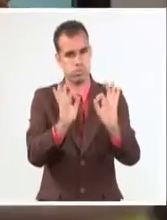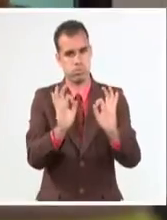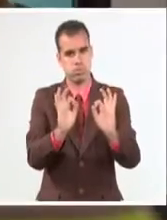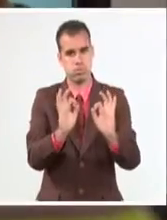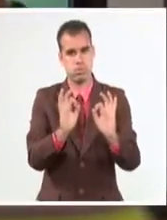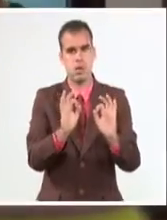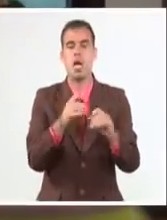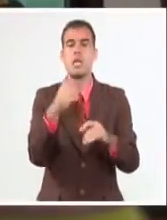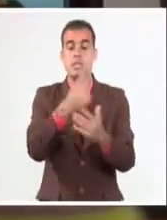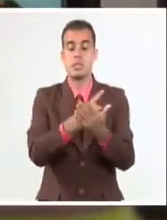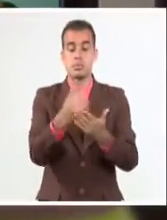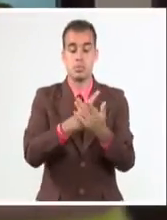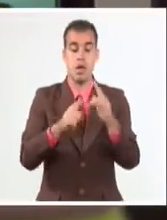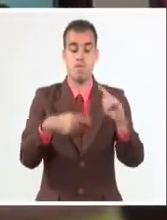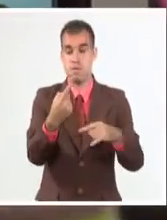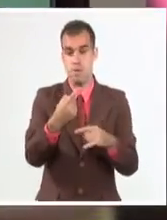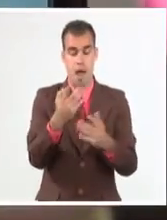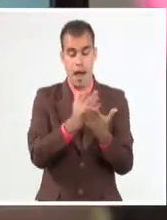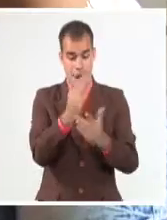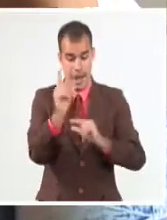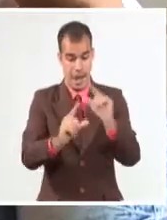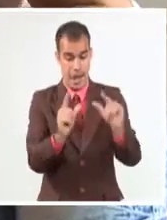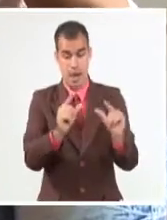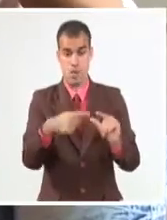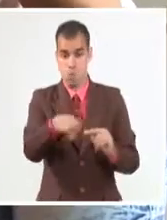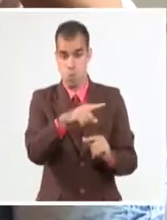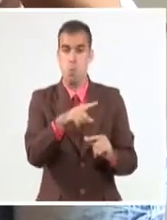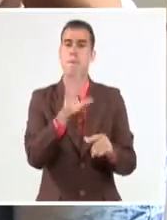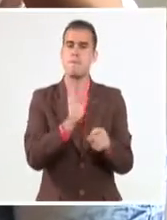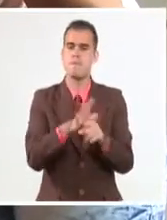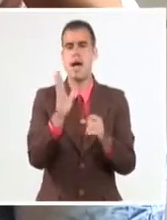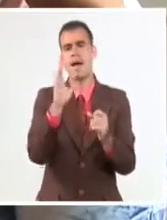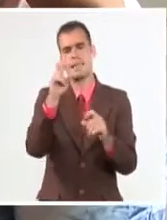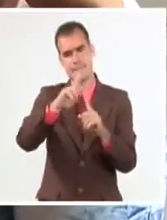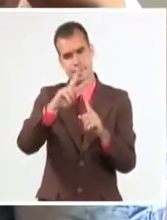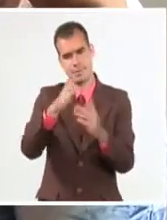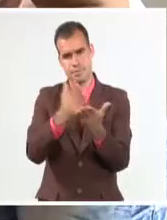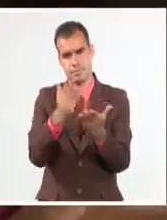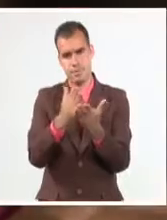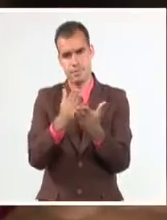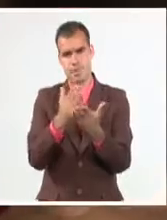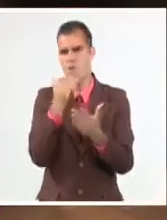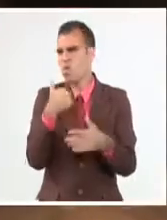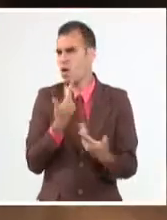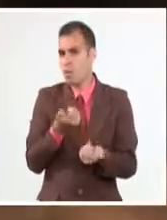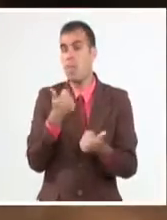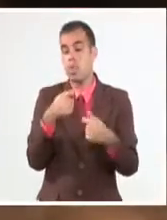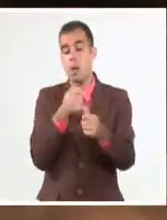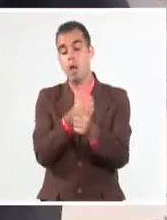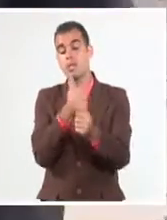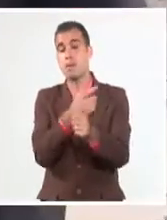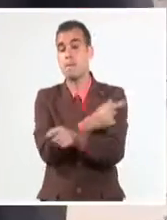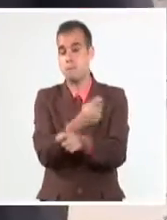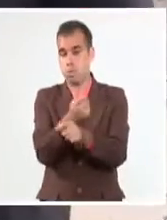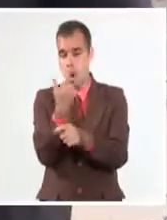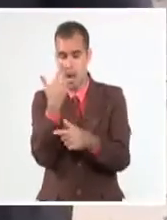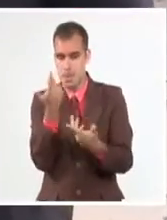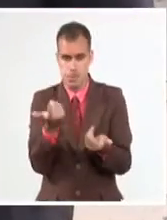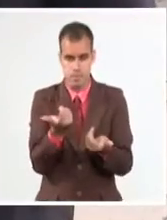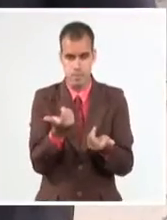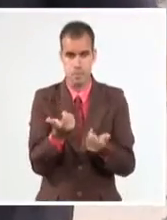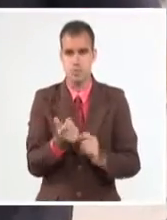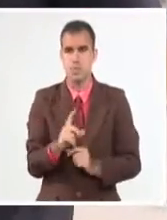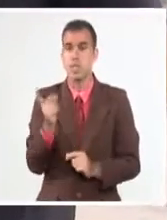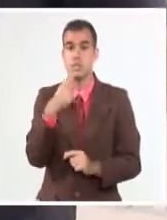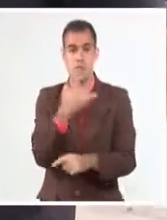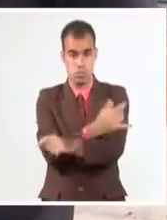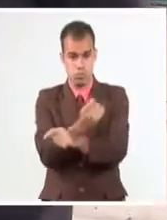clases en la modalidad a distancia. Las teleclases deben ir acompañadas de una asesoría constante de los maestros. Nuestros docentes han estado